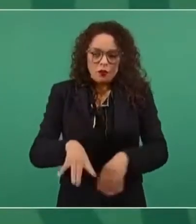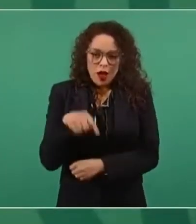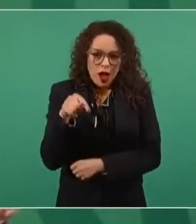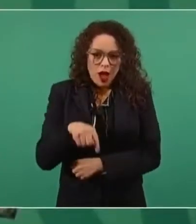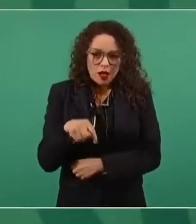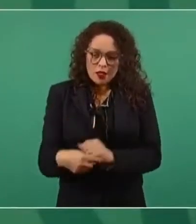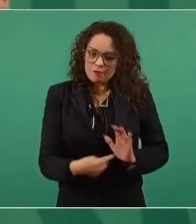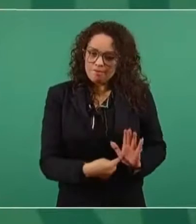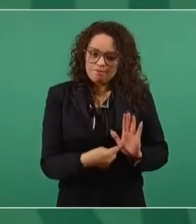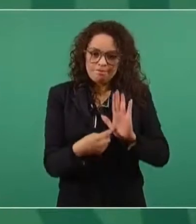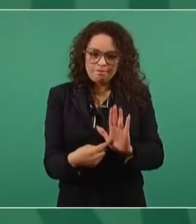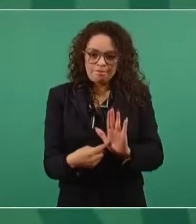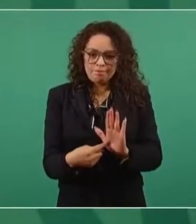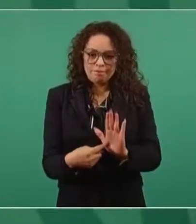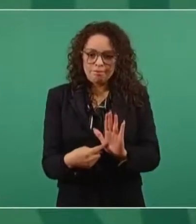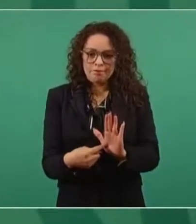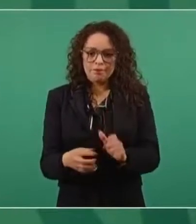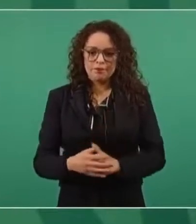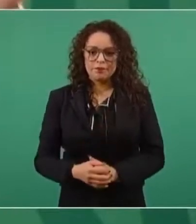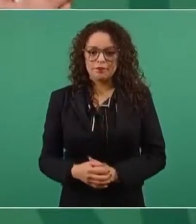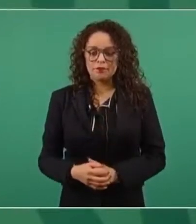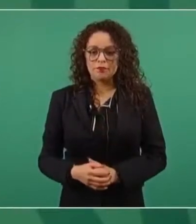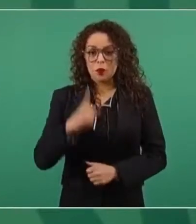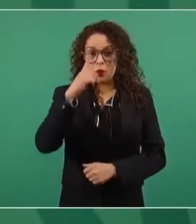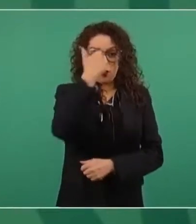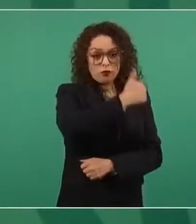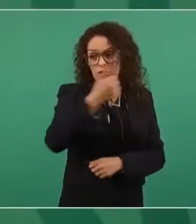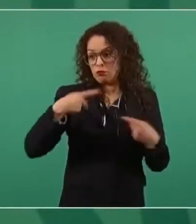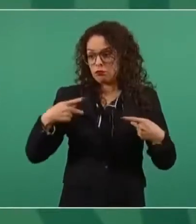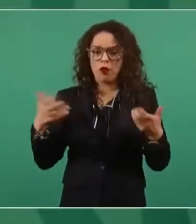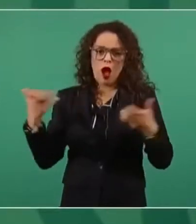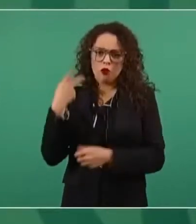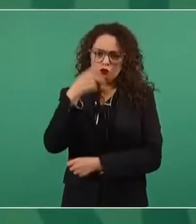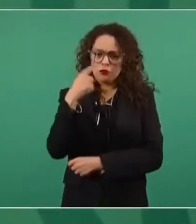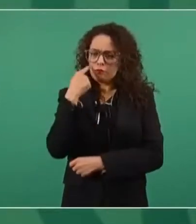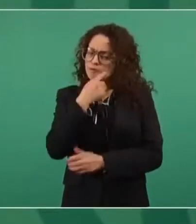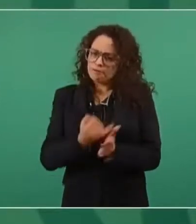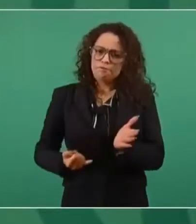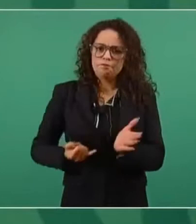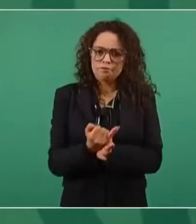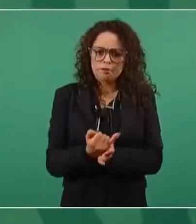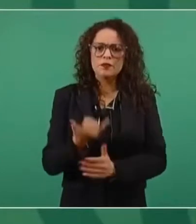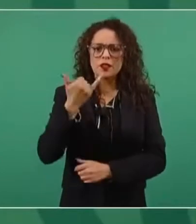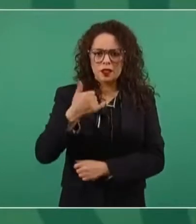y que cada quien decida. Y un llamado a los medios para que informen.